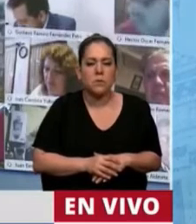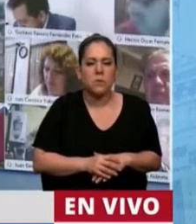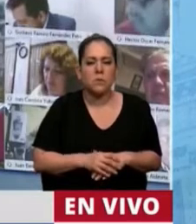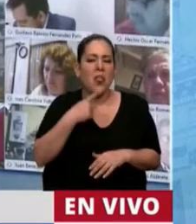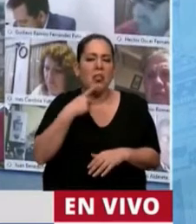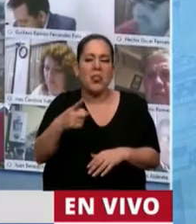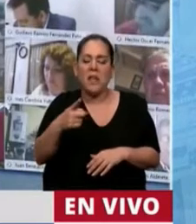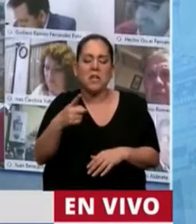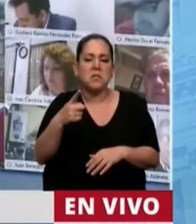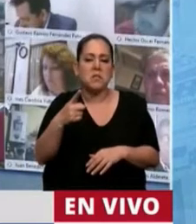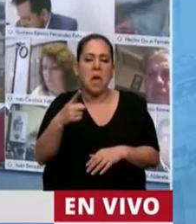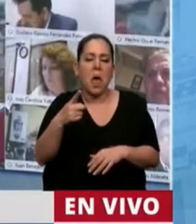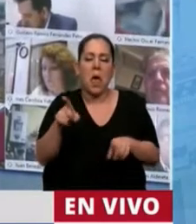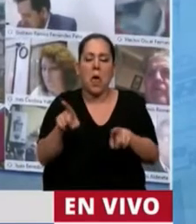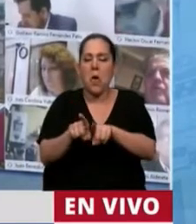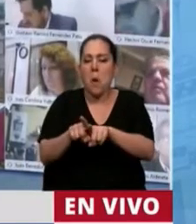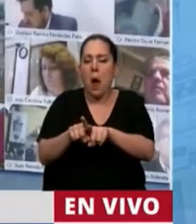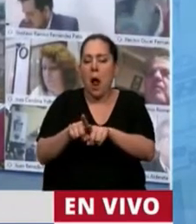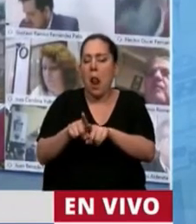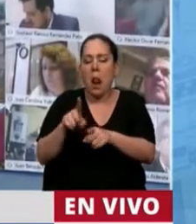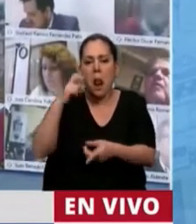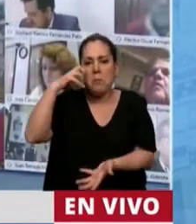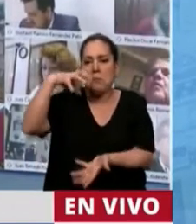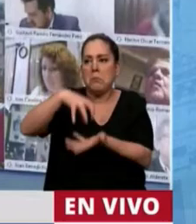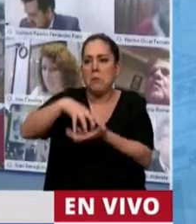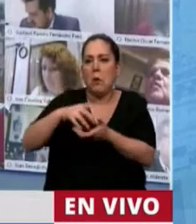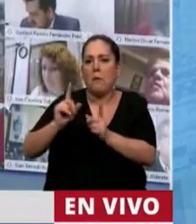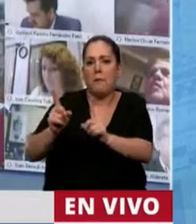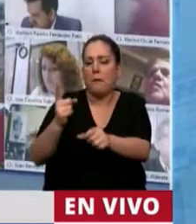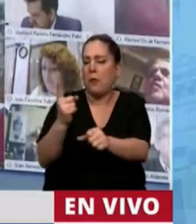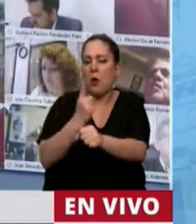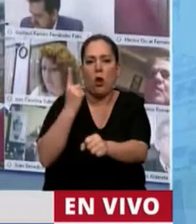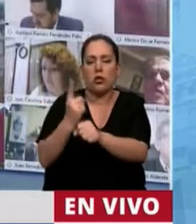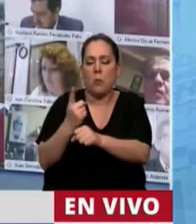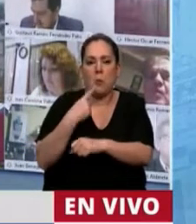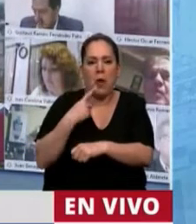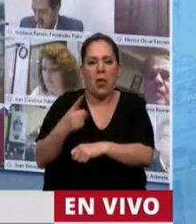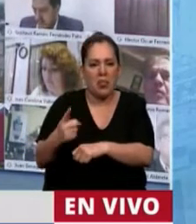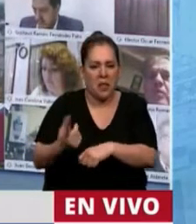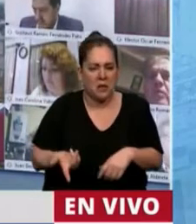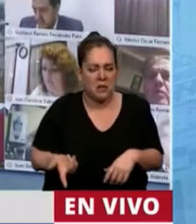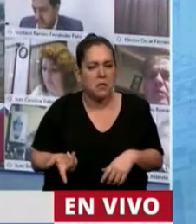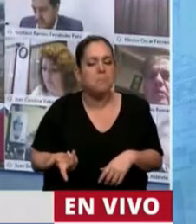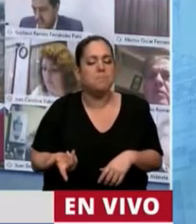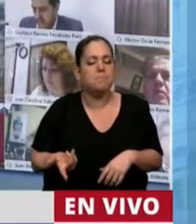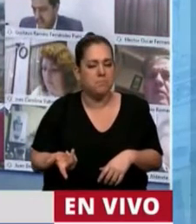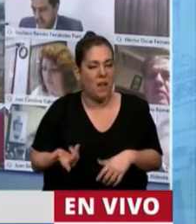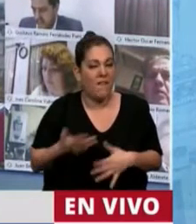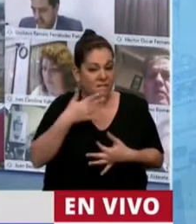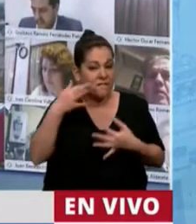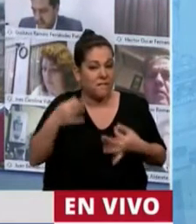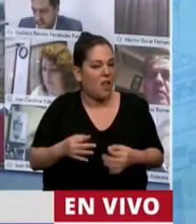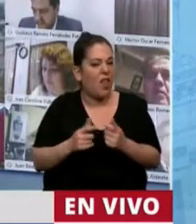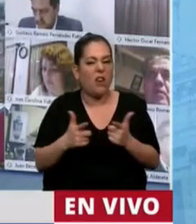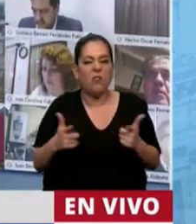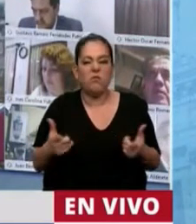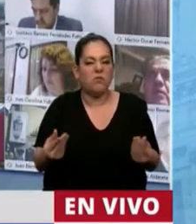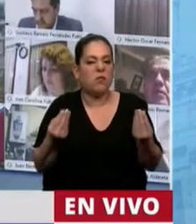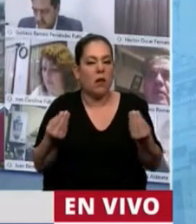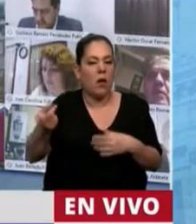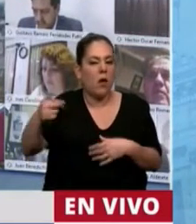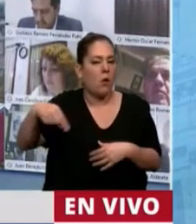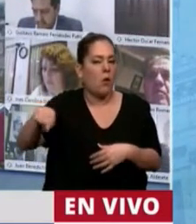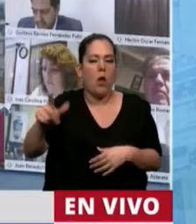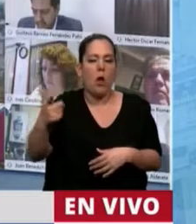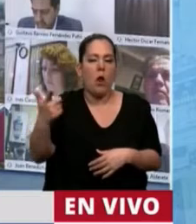que hoy más que nunca pensamos, y lo decimos sinceramente, que nadie está de más, que nadie sobra, que